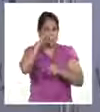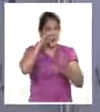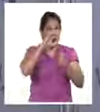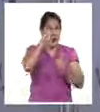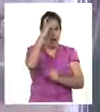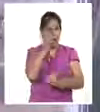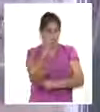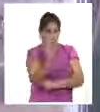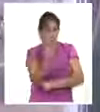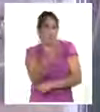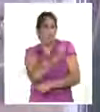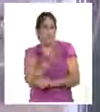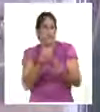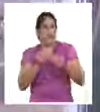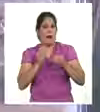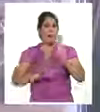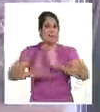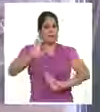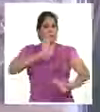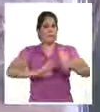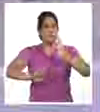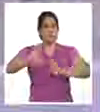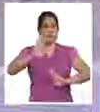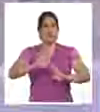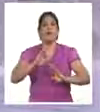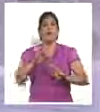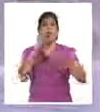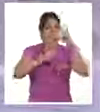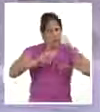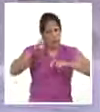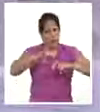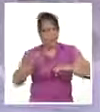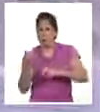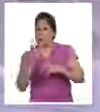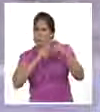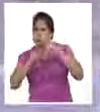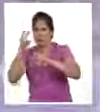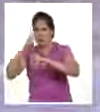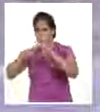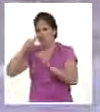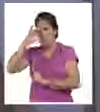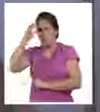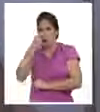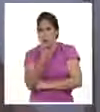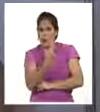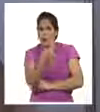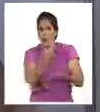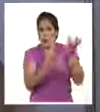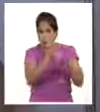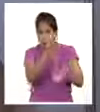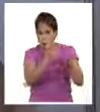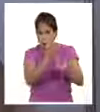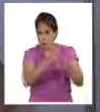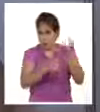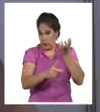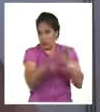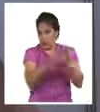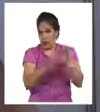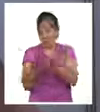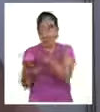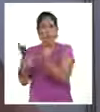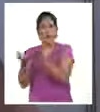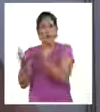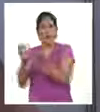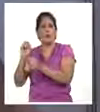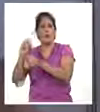su camino y que los resultados de los dos estudios grandes que hemos hecho con Soberana 1, uno en Cienfuegos, comparándolo con Soberana